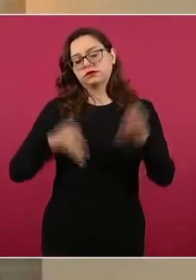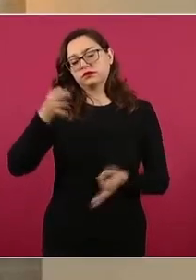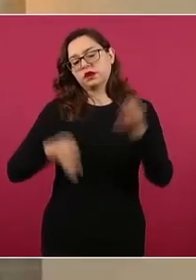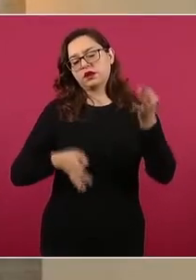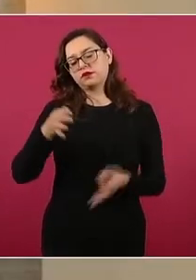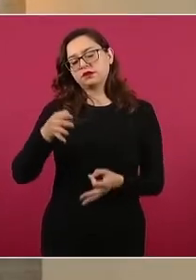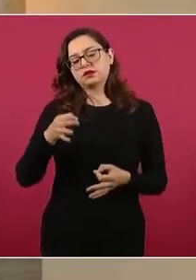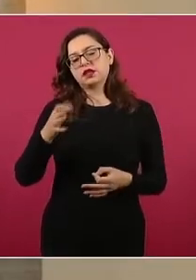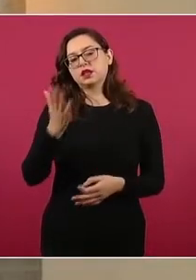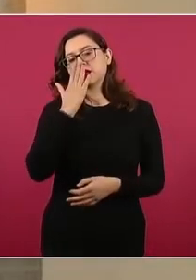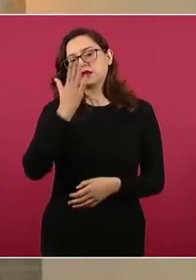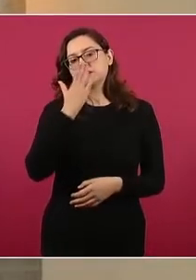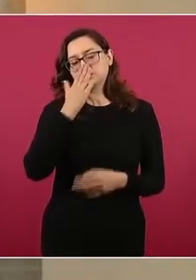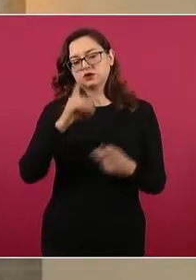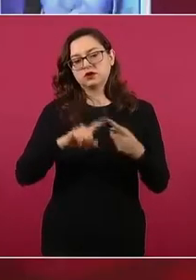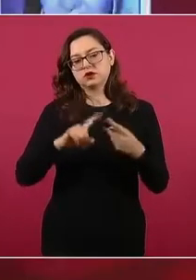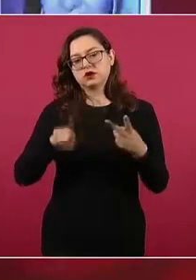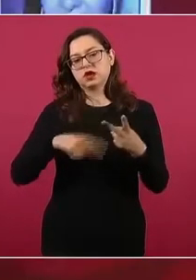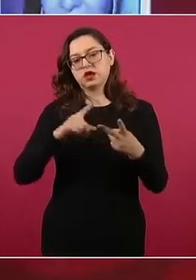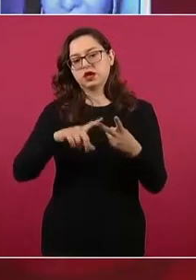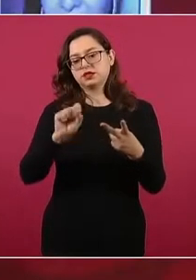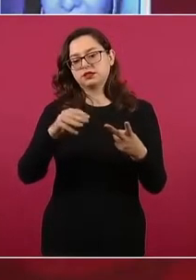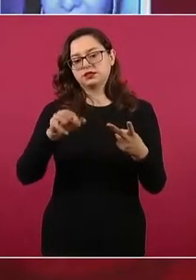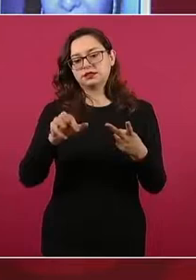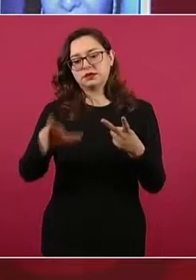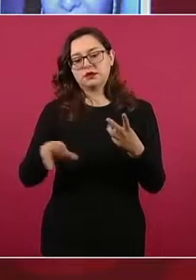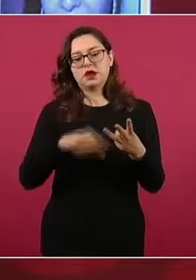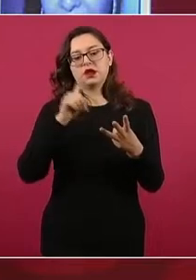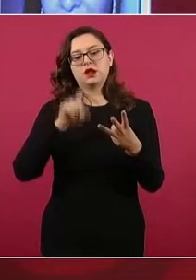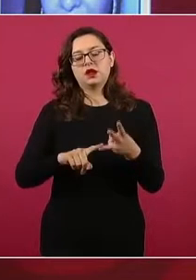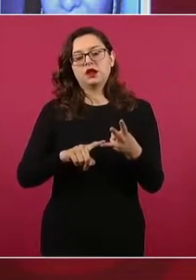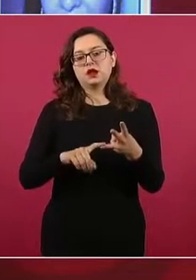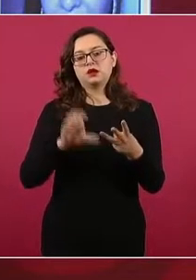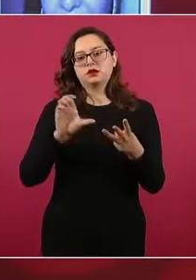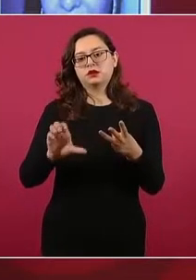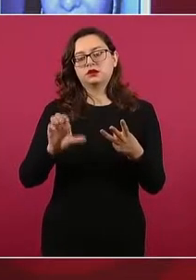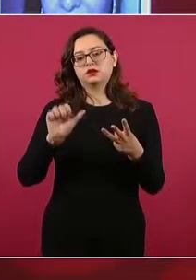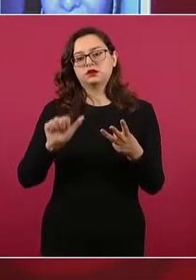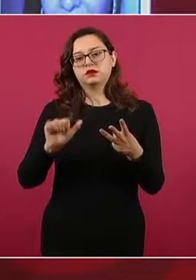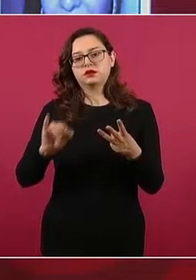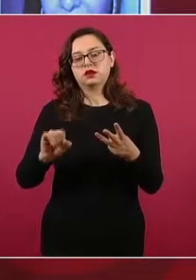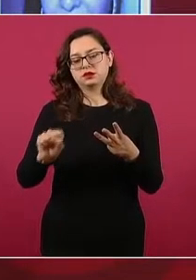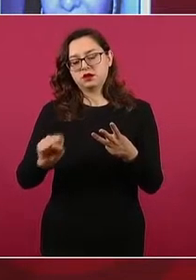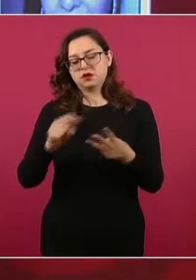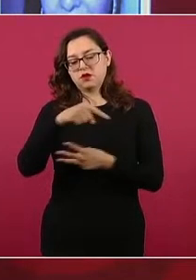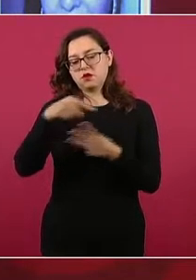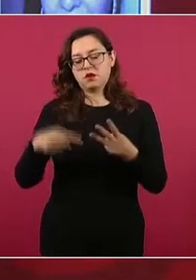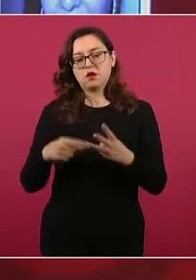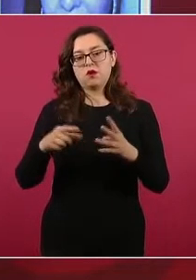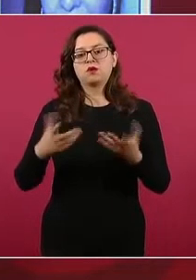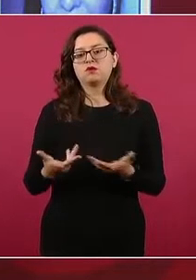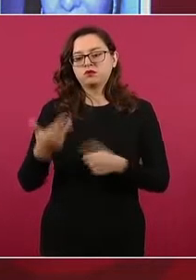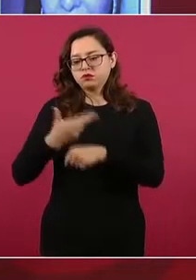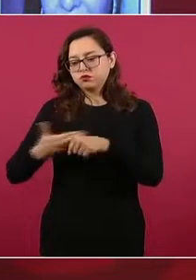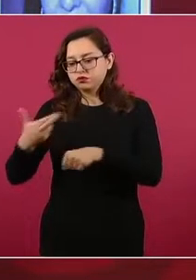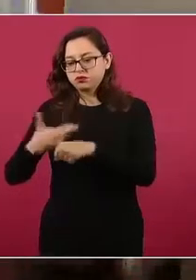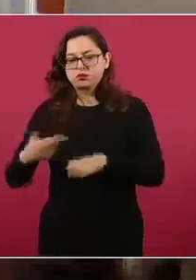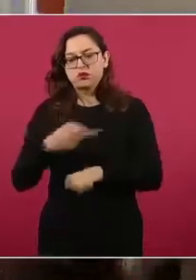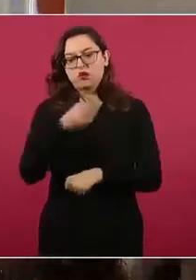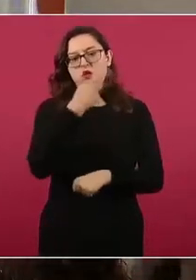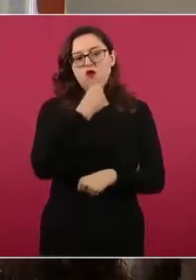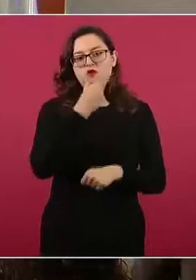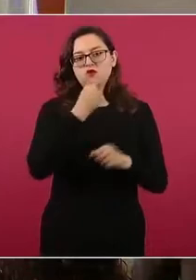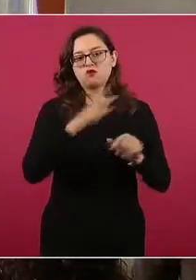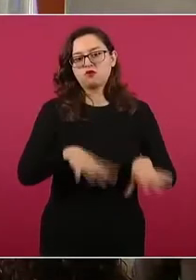con la Secretaría de la Marina y la Coordinación Antisecuestros, quienes lograron la detención de Sostenes N de 58 años de edad,